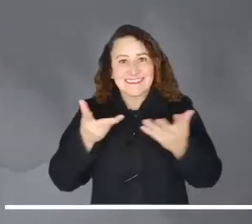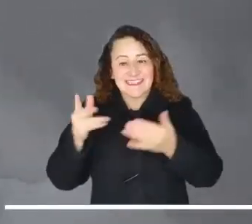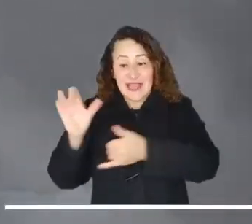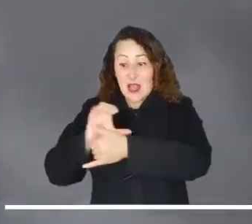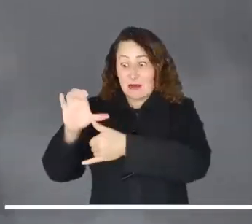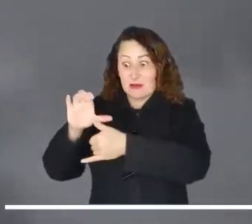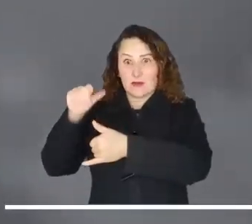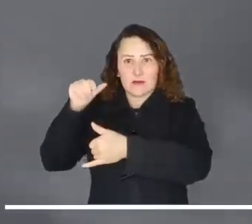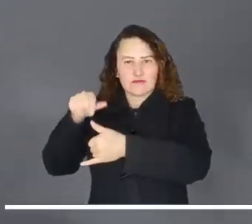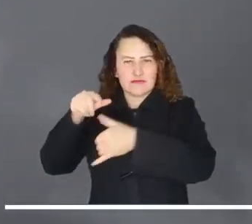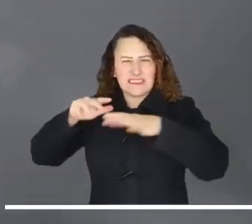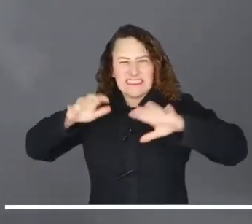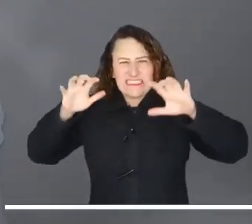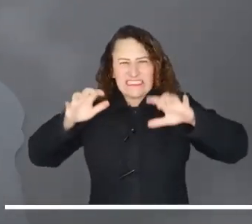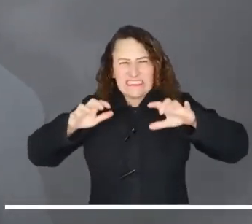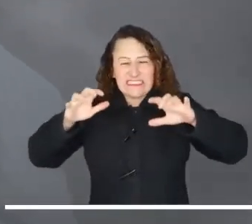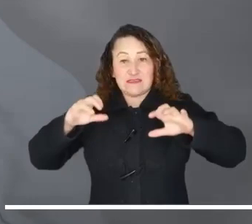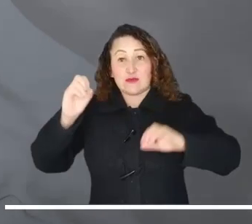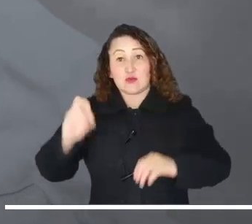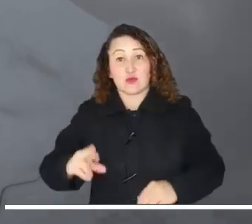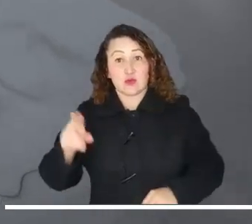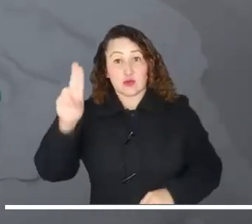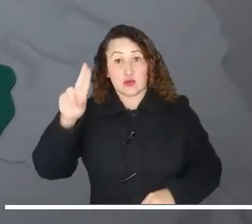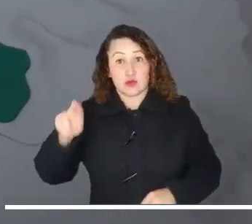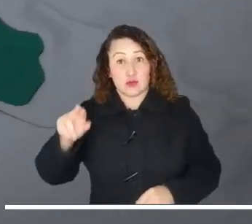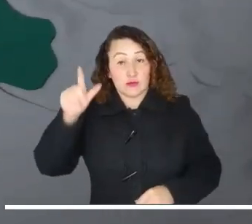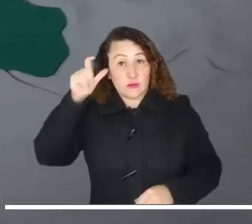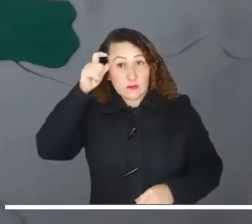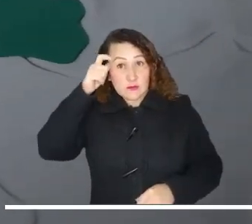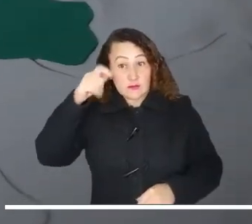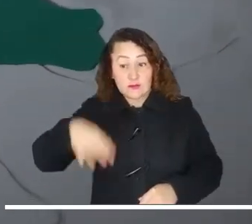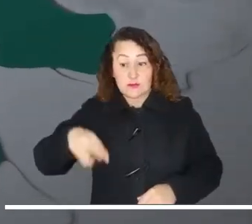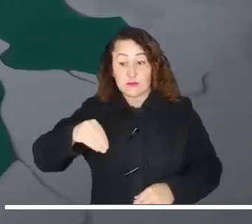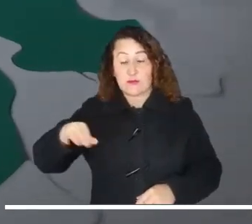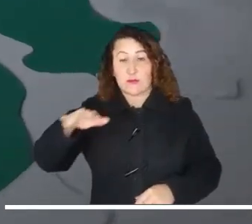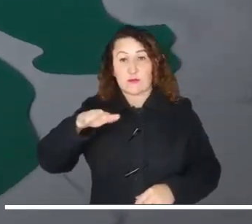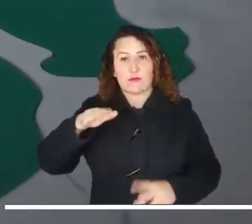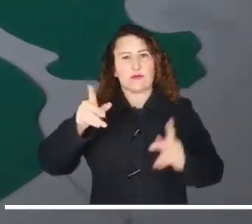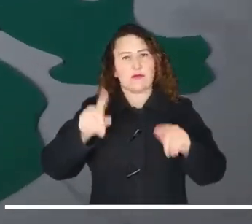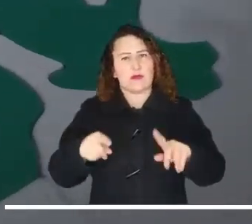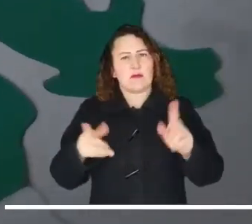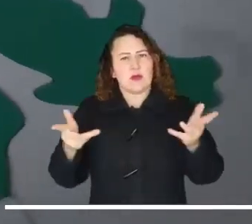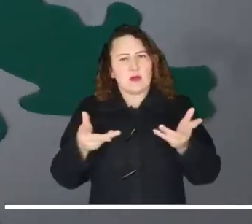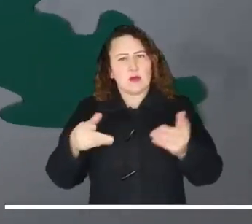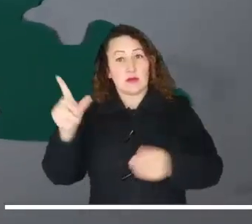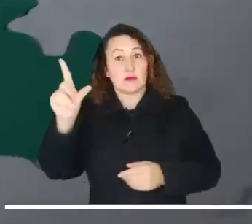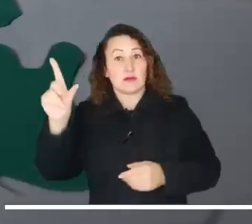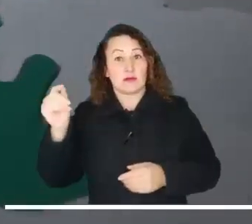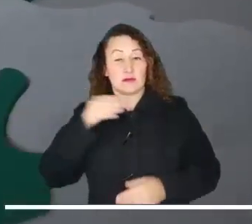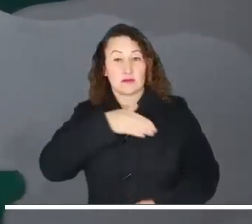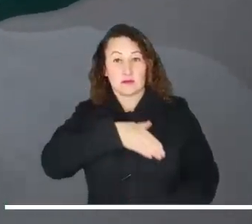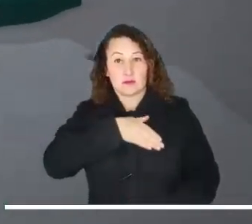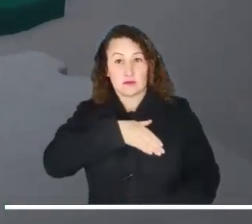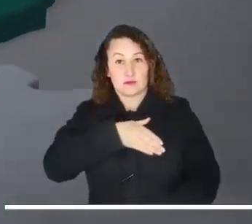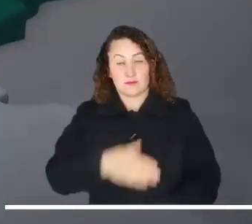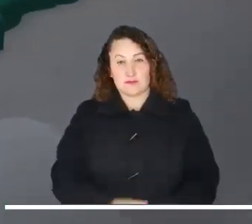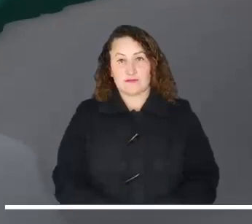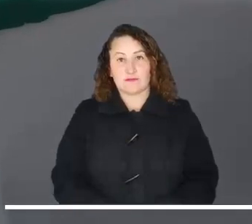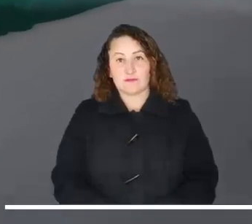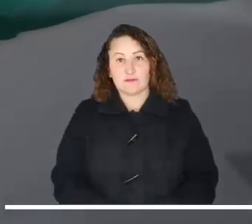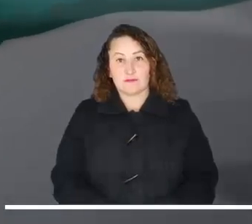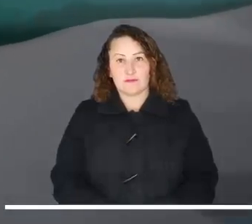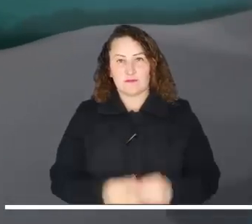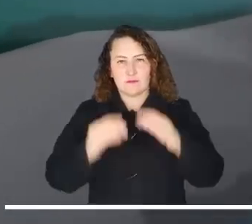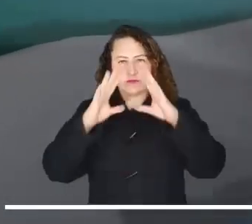las precipitaciones se extenderán sobre el sur de Sucre, Córdoba y Magdalena, así como en zonas de Cesar y